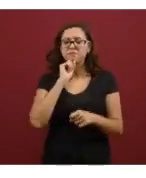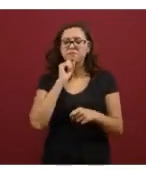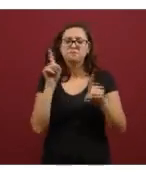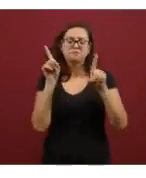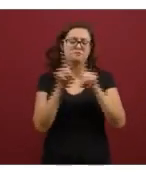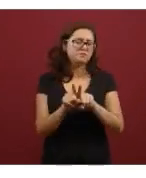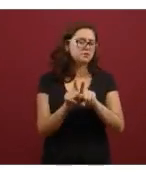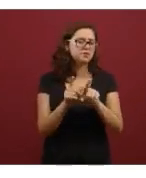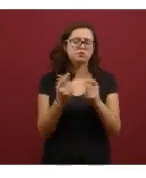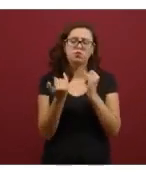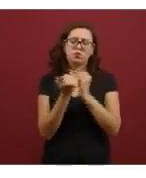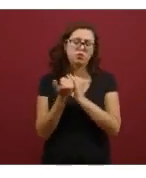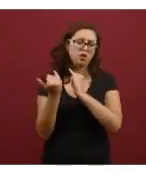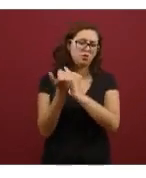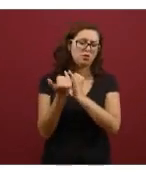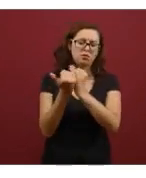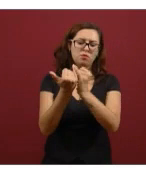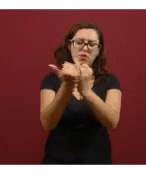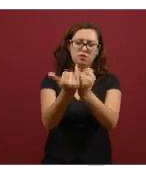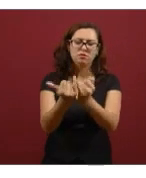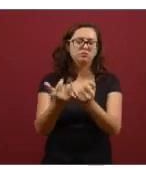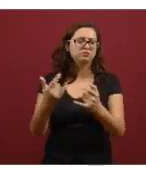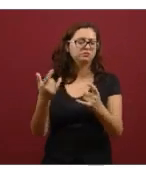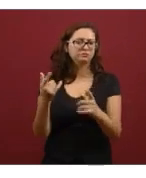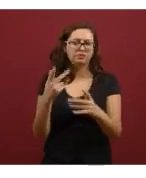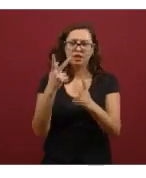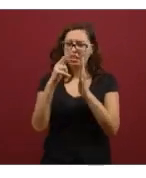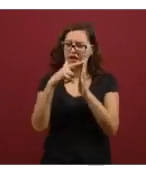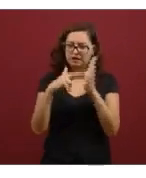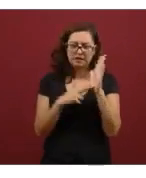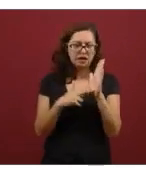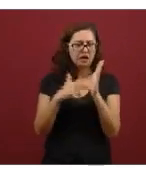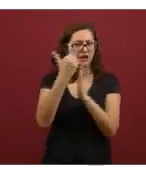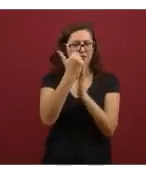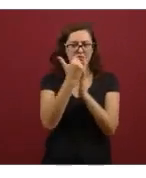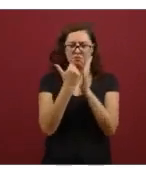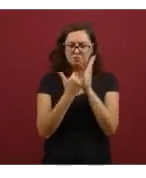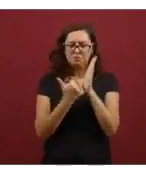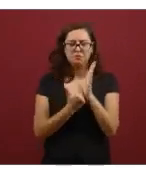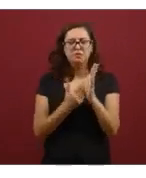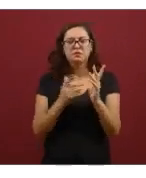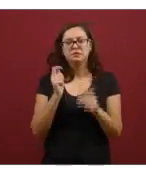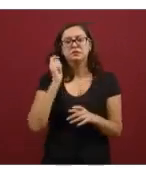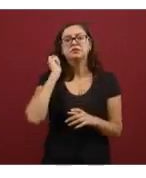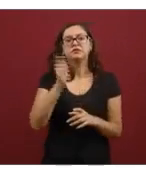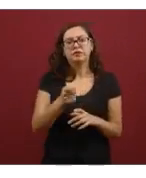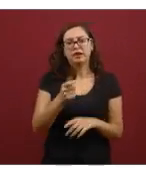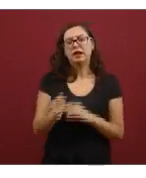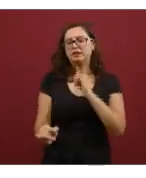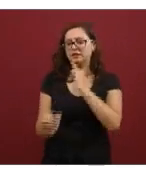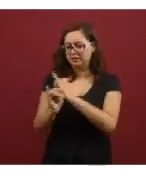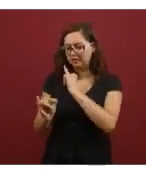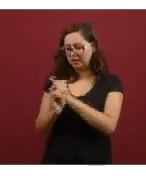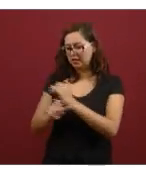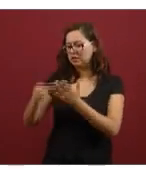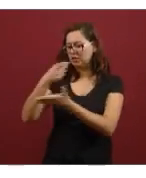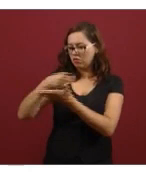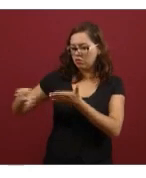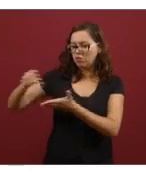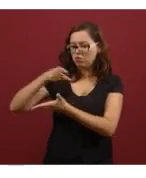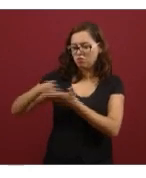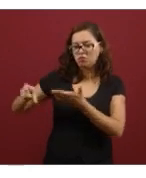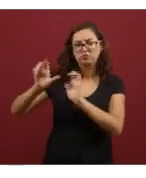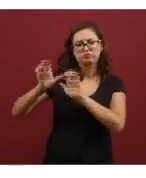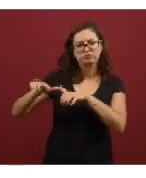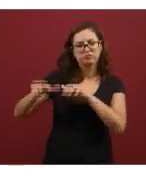que el resto de las demás, tiene el mismo mecanismo. ¿Cuál es el mecanismo? Es la compra de bases, la cual ya inició el viernes y